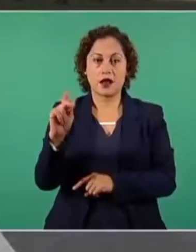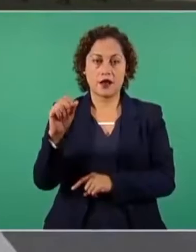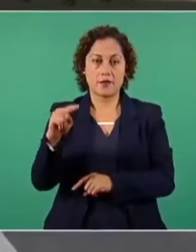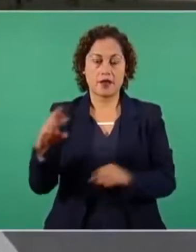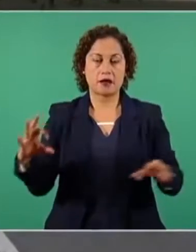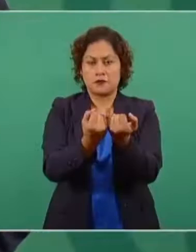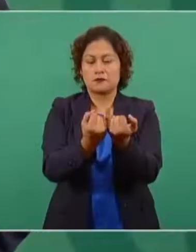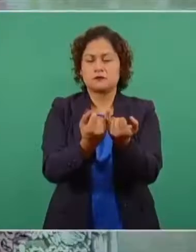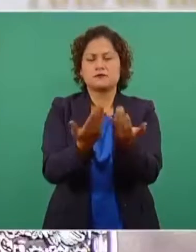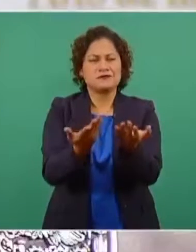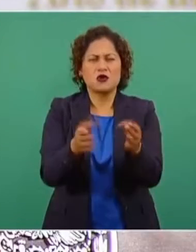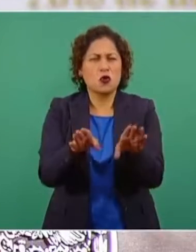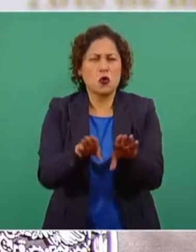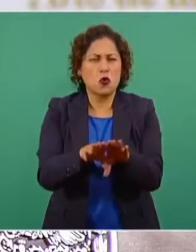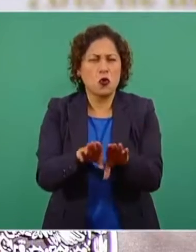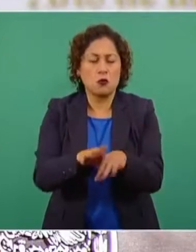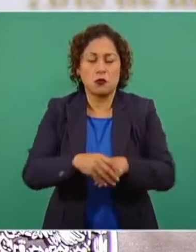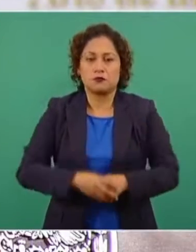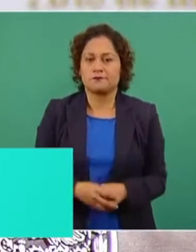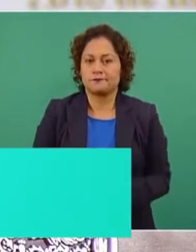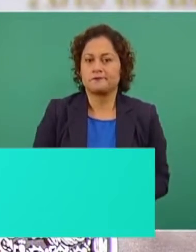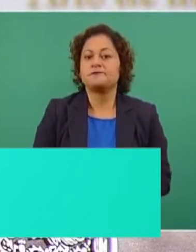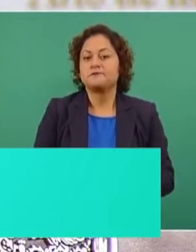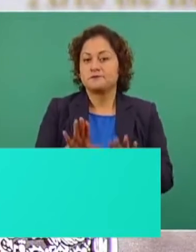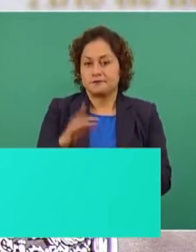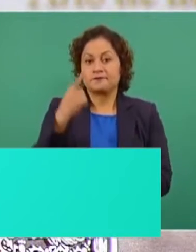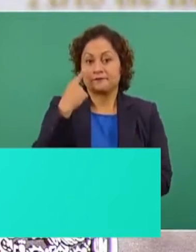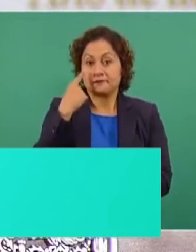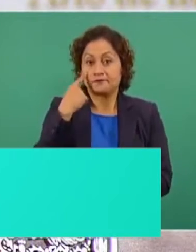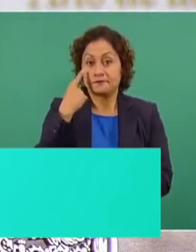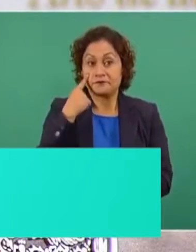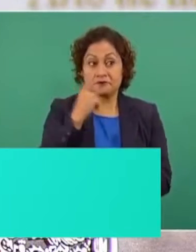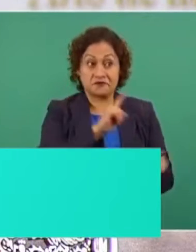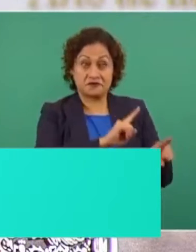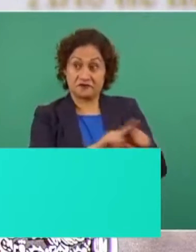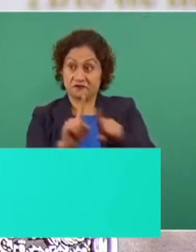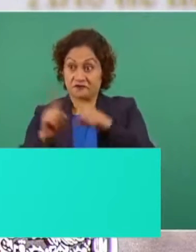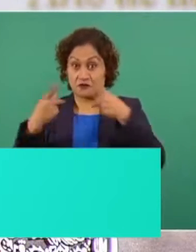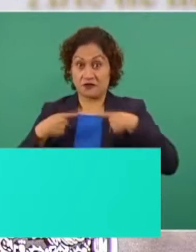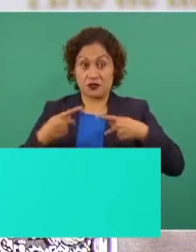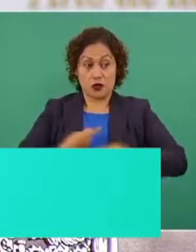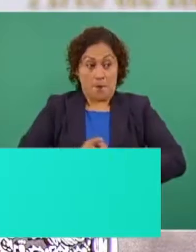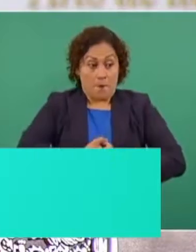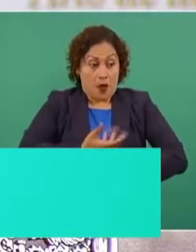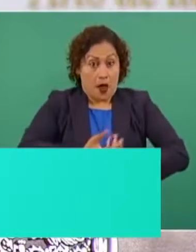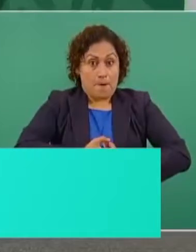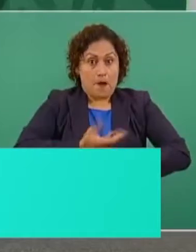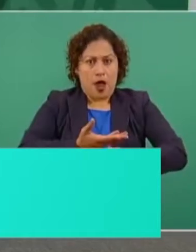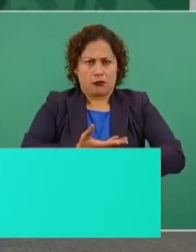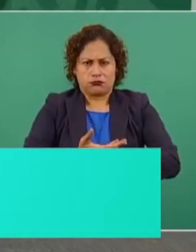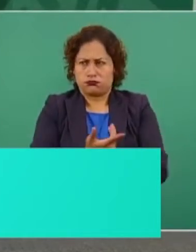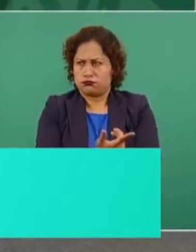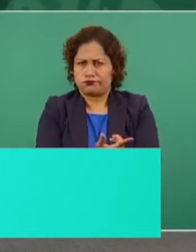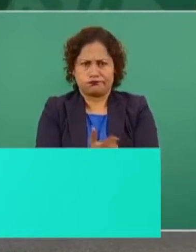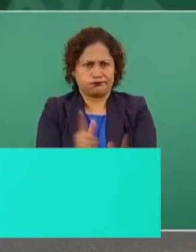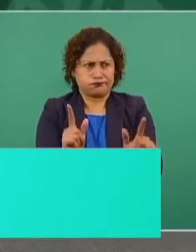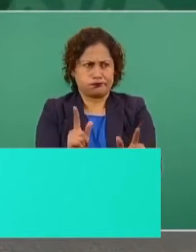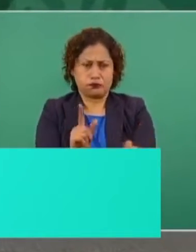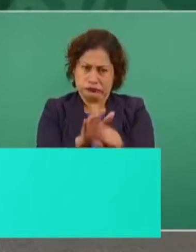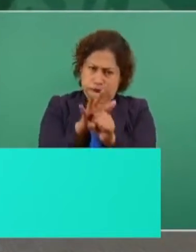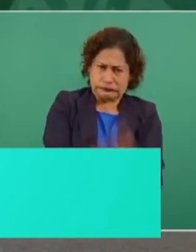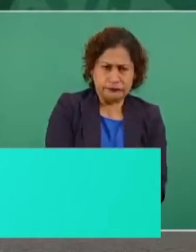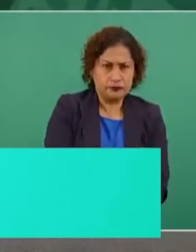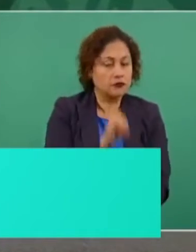garantizar las libertades. Nadie va a ser censurado, van a